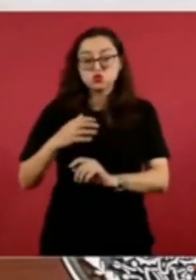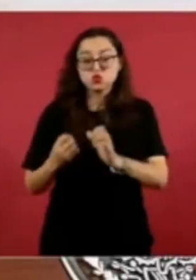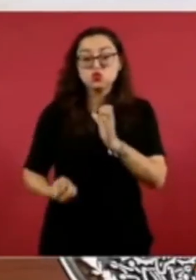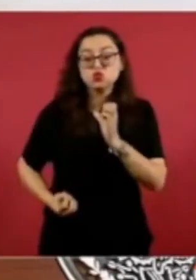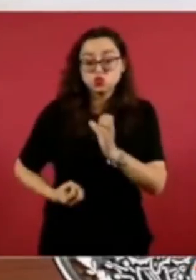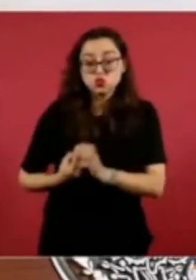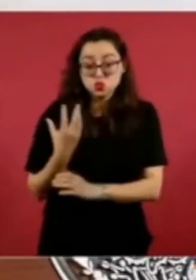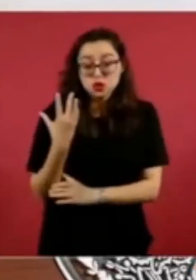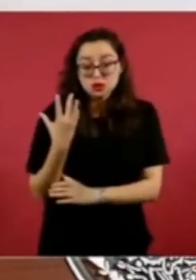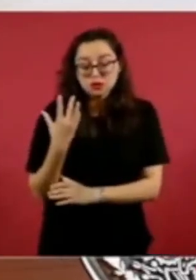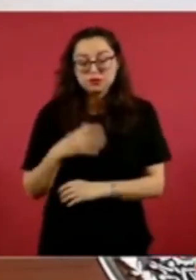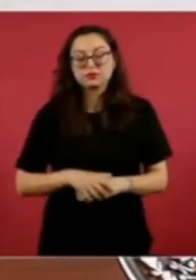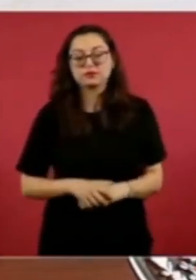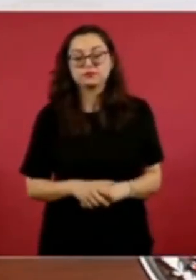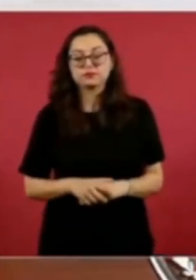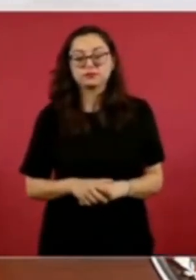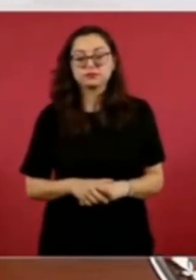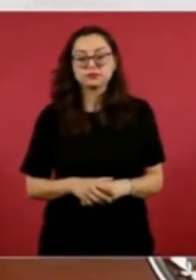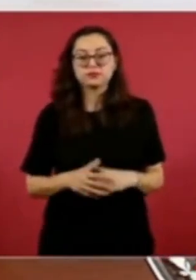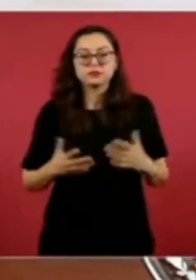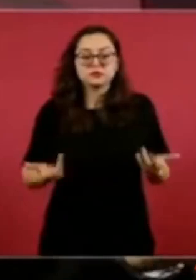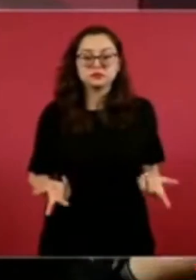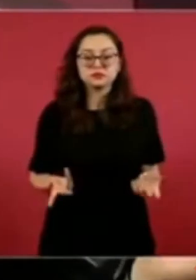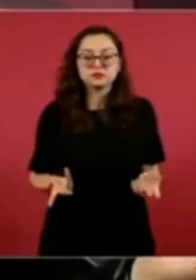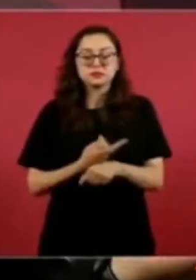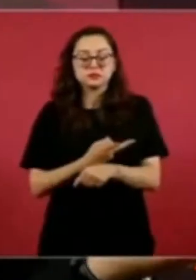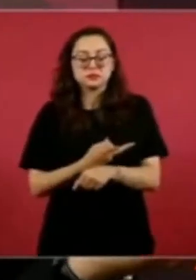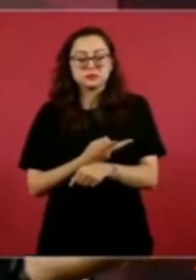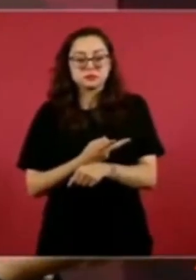diría, si hay una denuncia, no pasa nada,